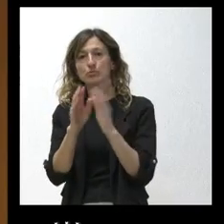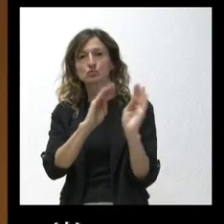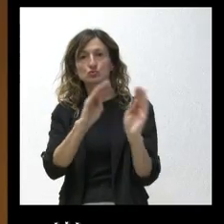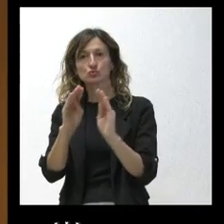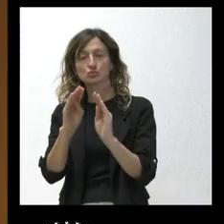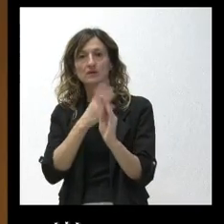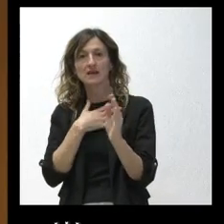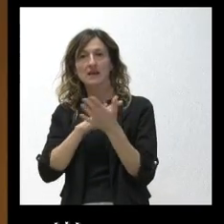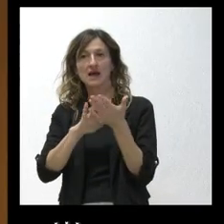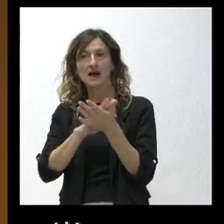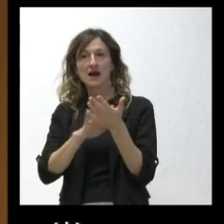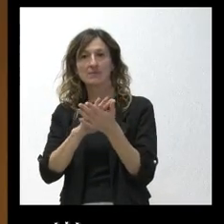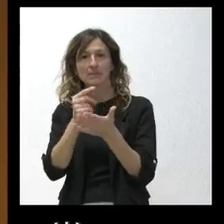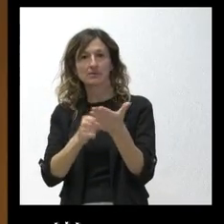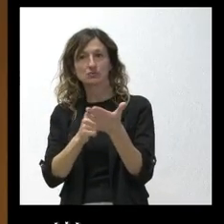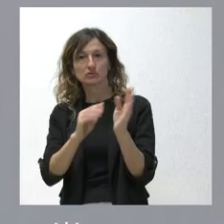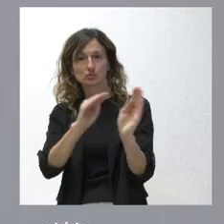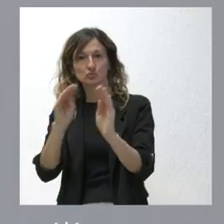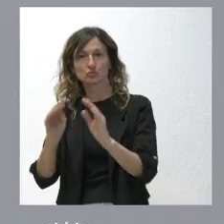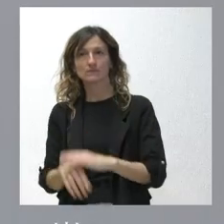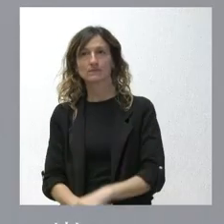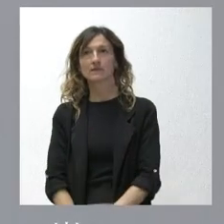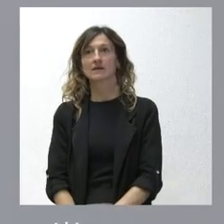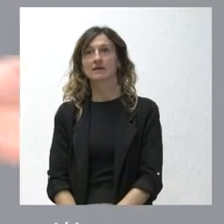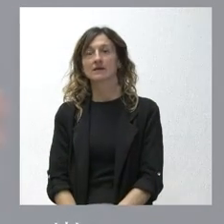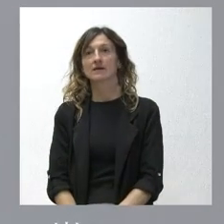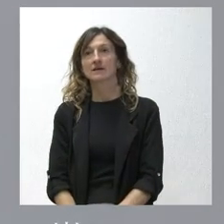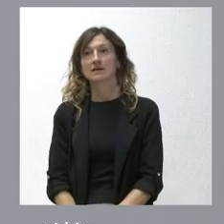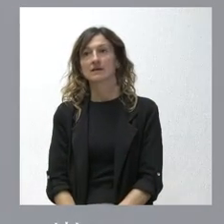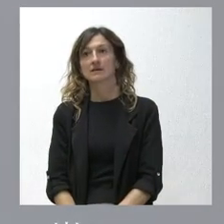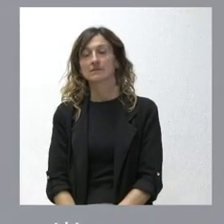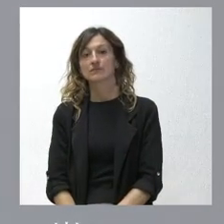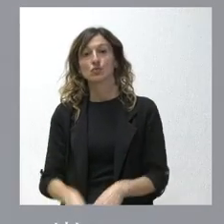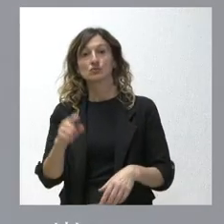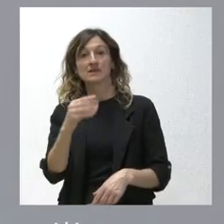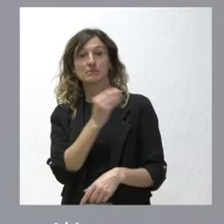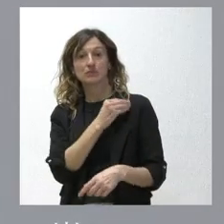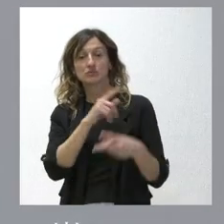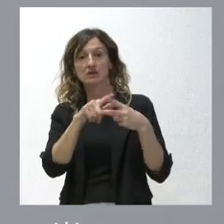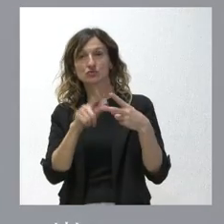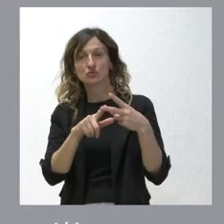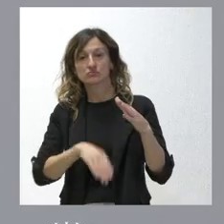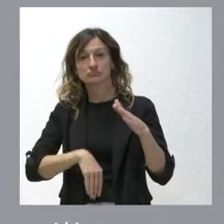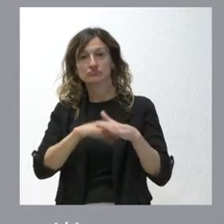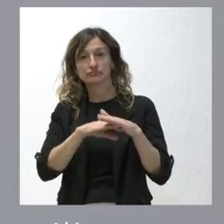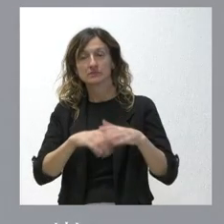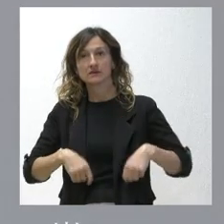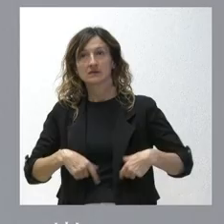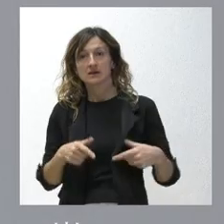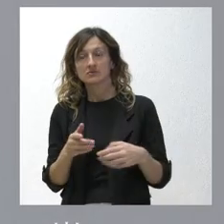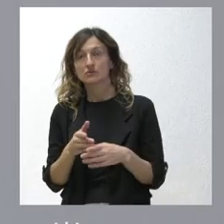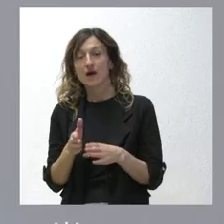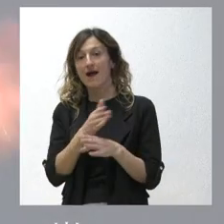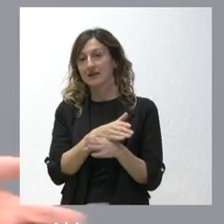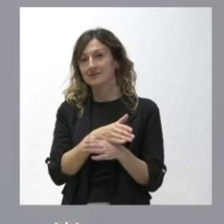que quiera hablar de presupuestos pues las dos cuestiones que usted plantea aprobar el techo de gasto es previo a aprobar un presupuesto y